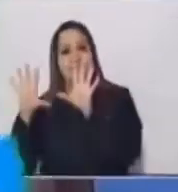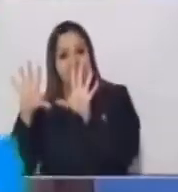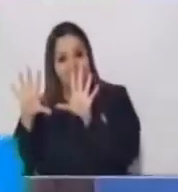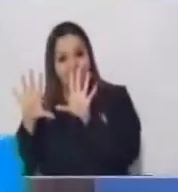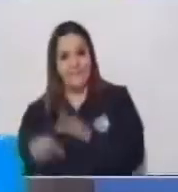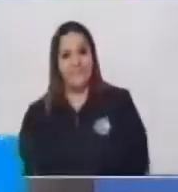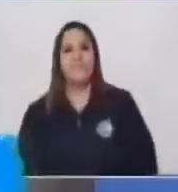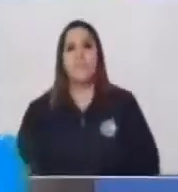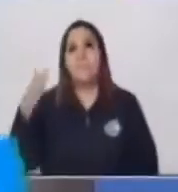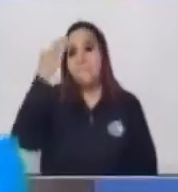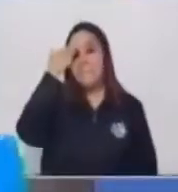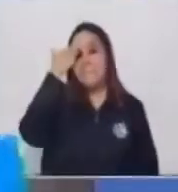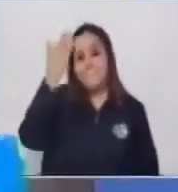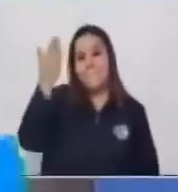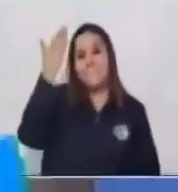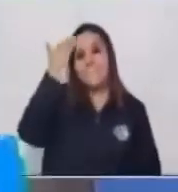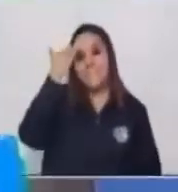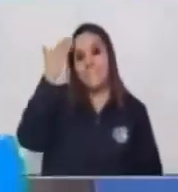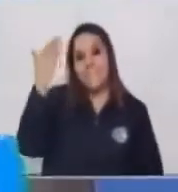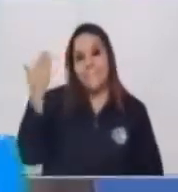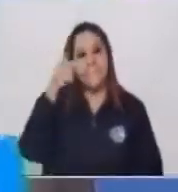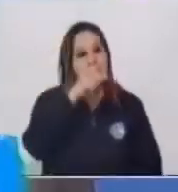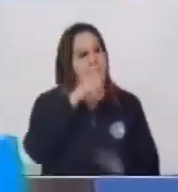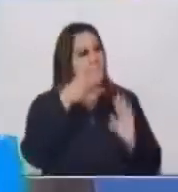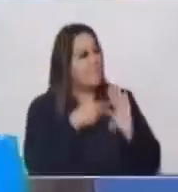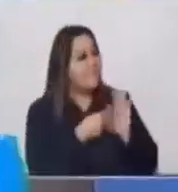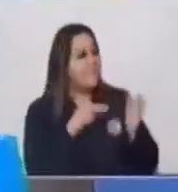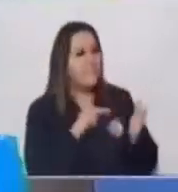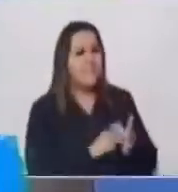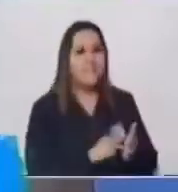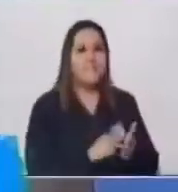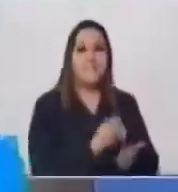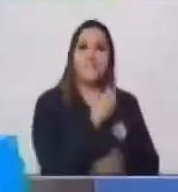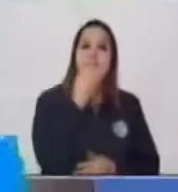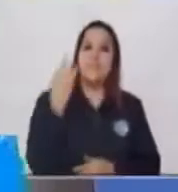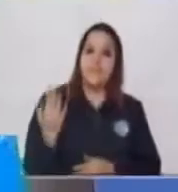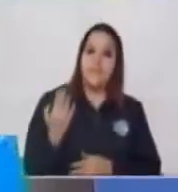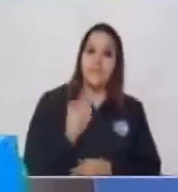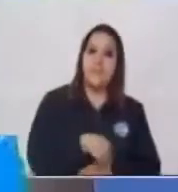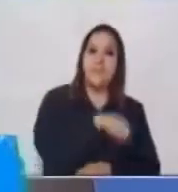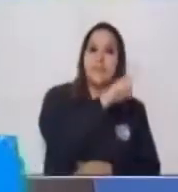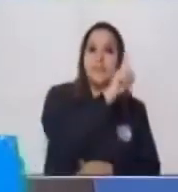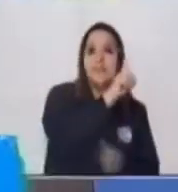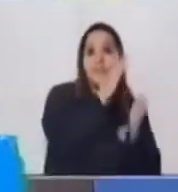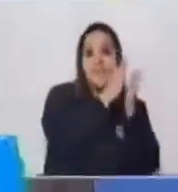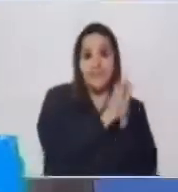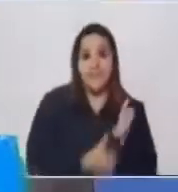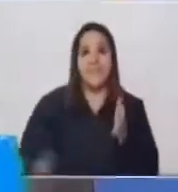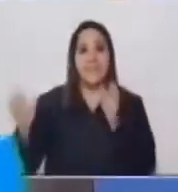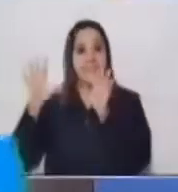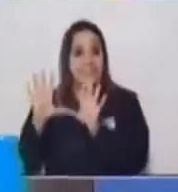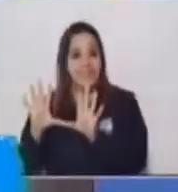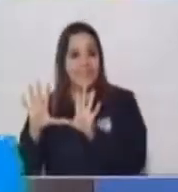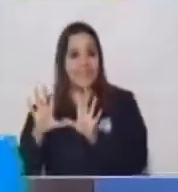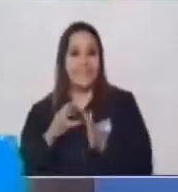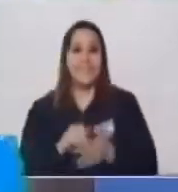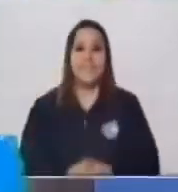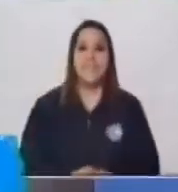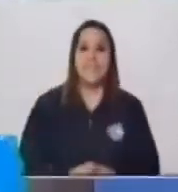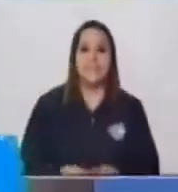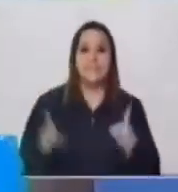Hola, hola, ¿eso qué es? Son los números del 1 al 10